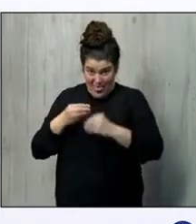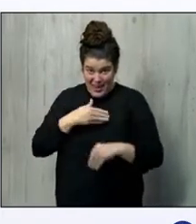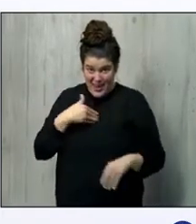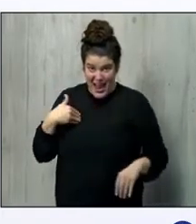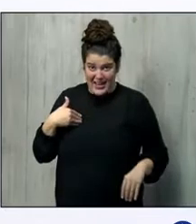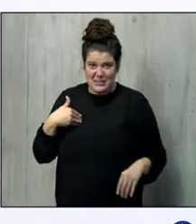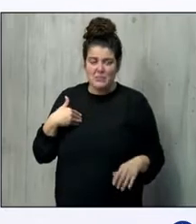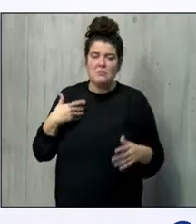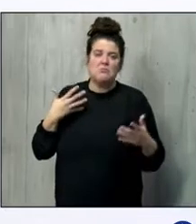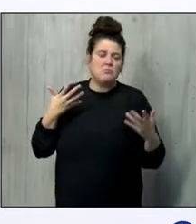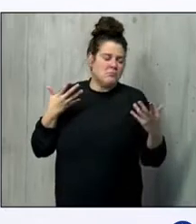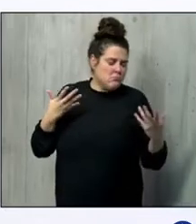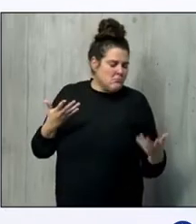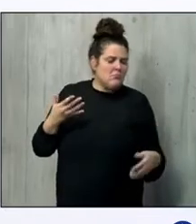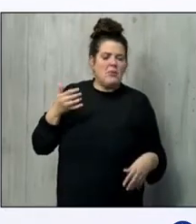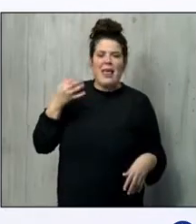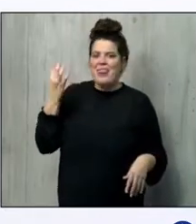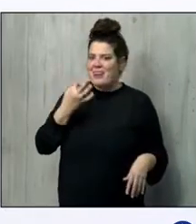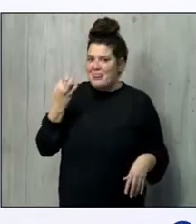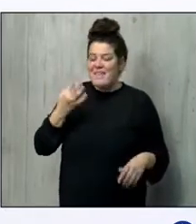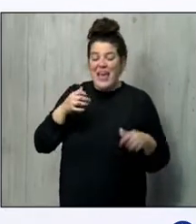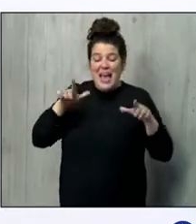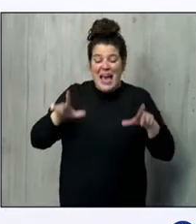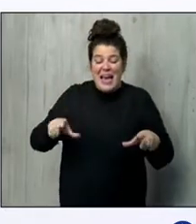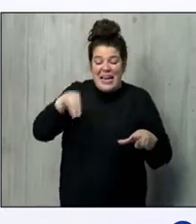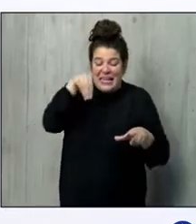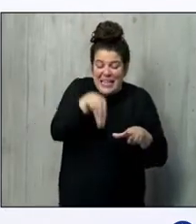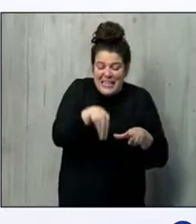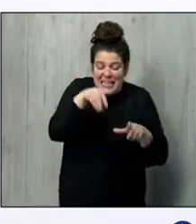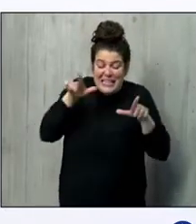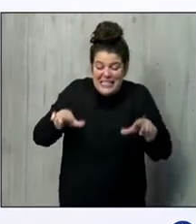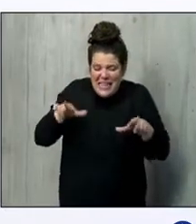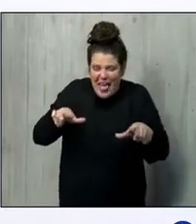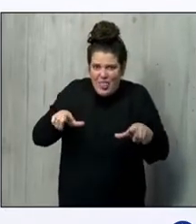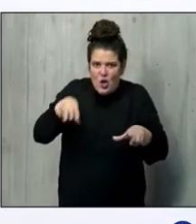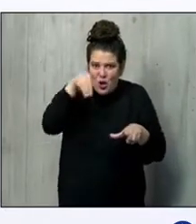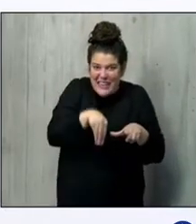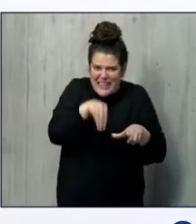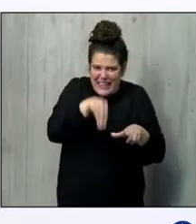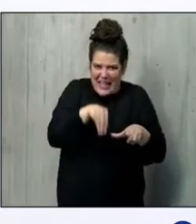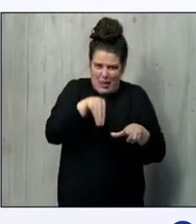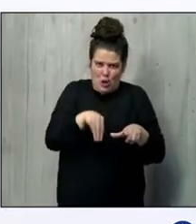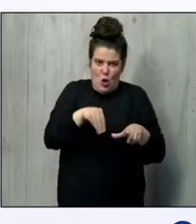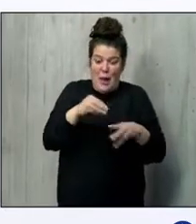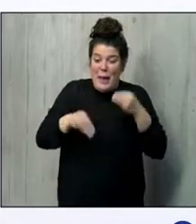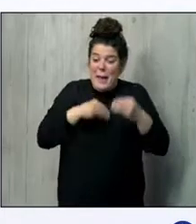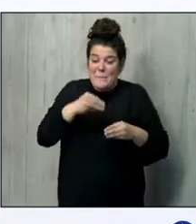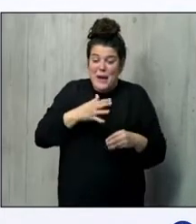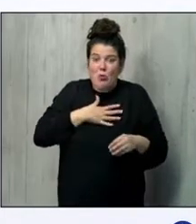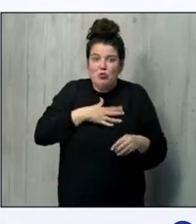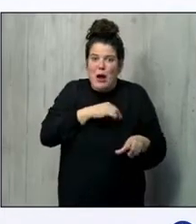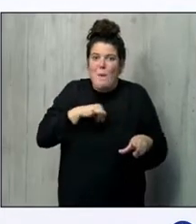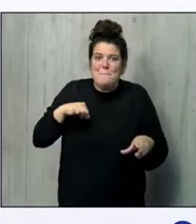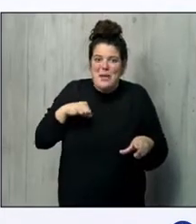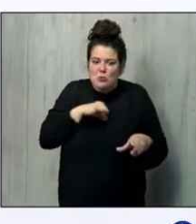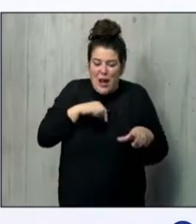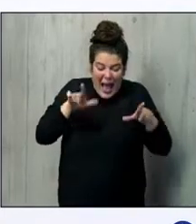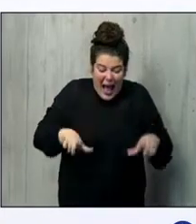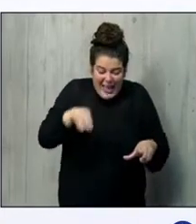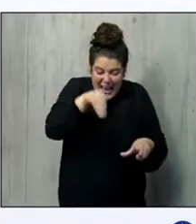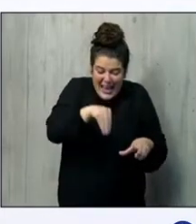esa regasificación la tendrá que hacer dentro de sus instalaciones y única y exclusivamente para su uso personal en esas plantas.